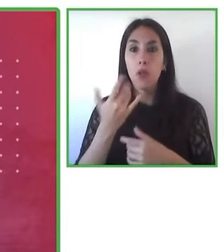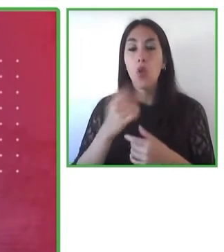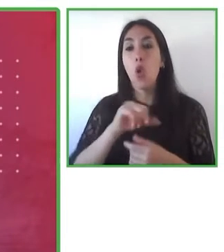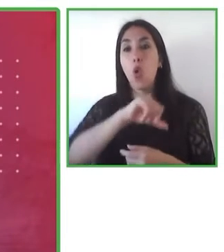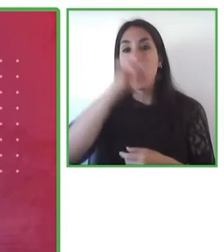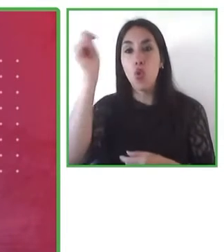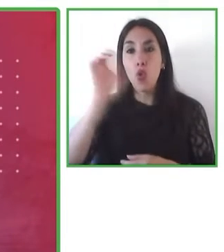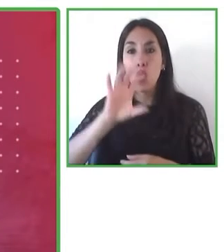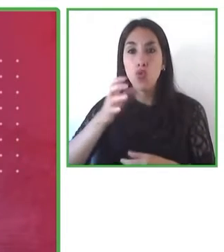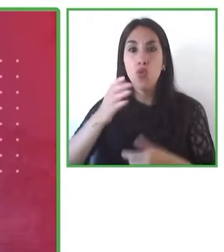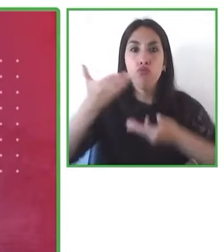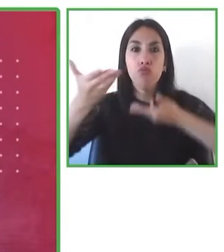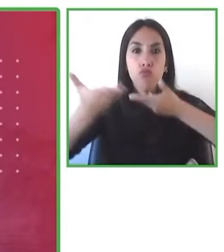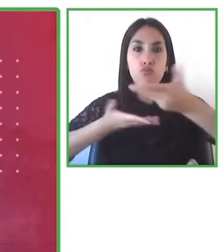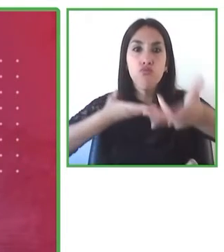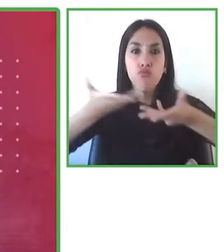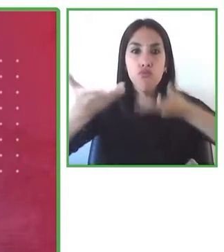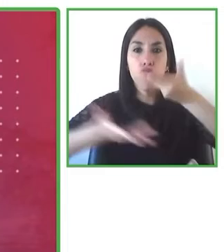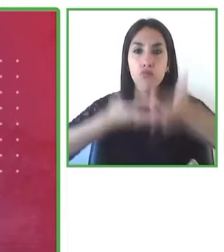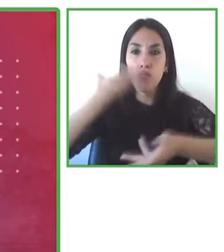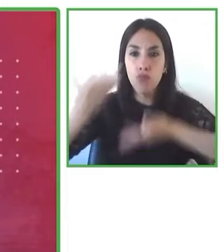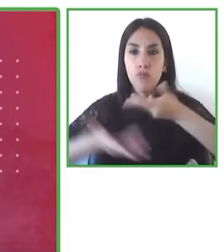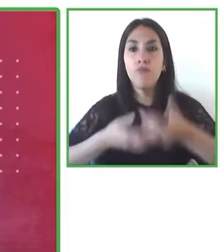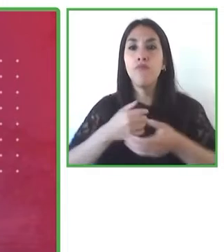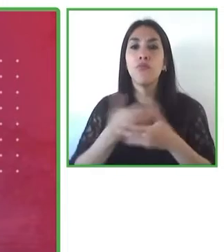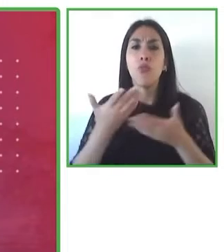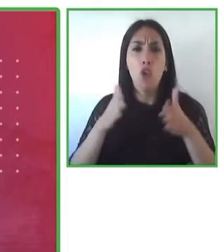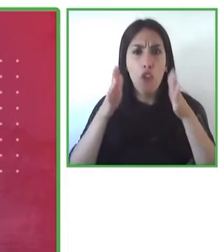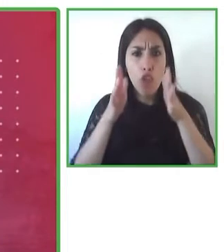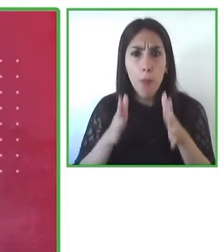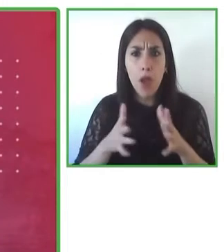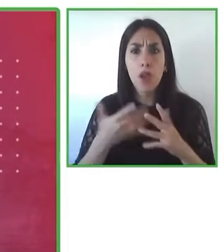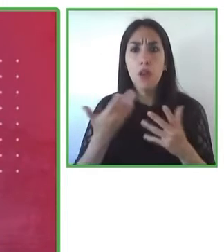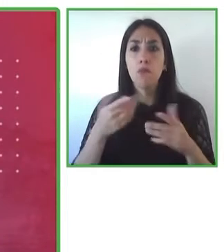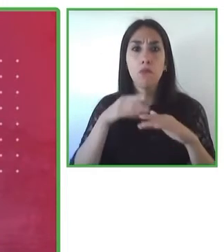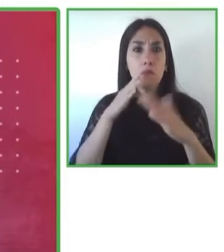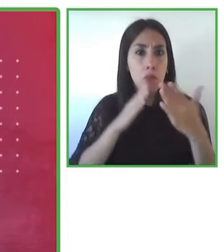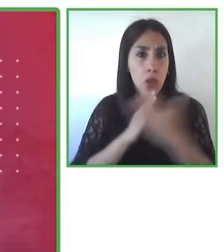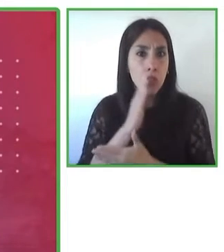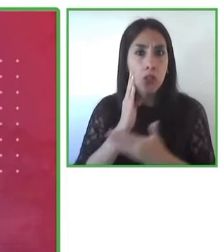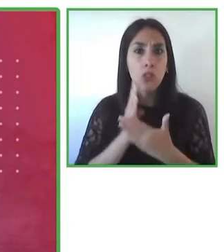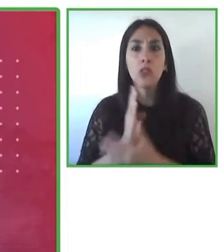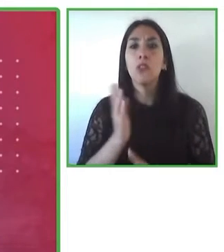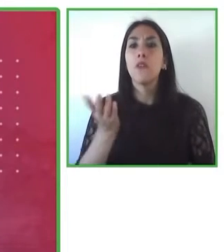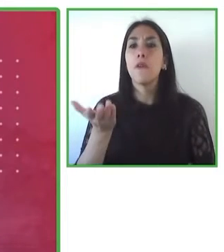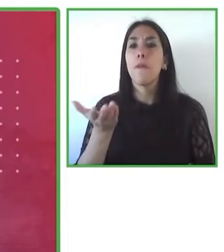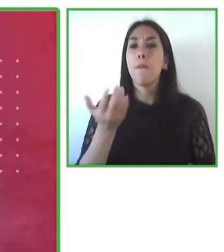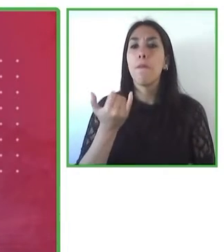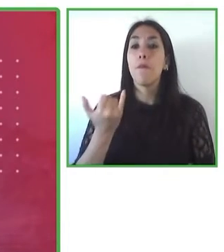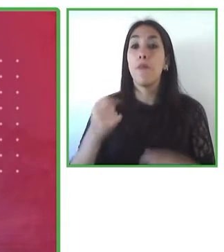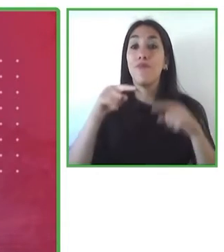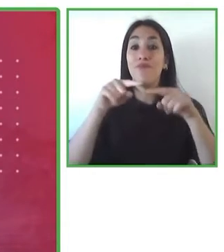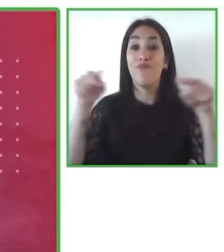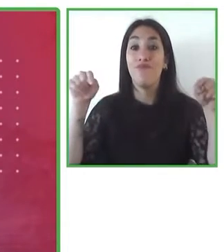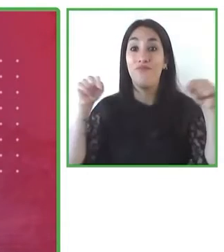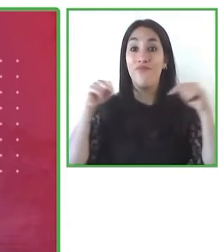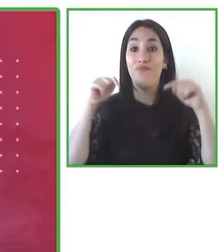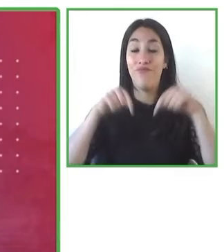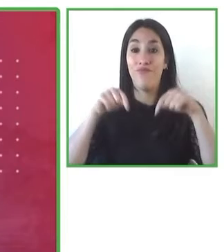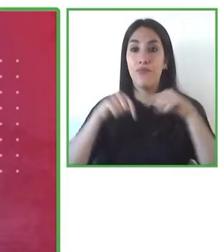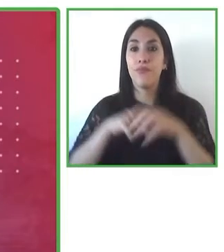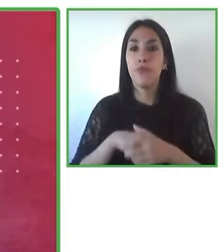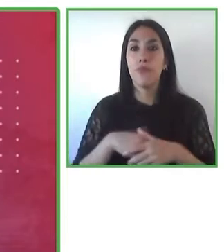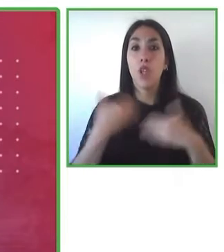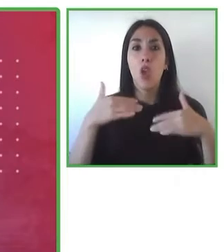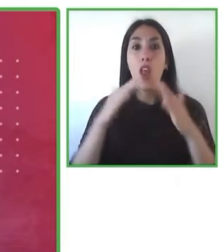justamente da el espacio para la generación de redes, de espacios de intercambio, de que los libros que se hacen en un país puedan llegar a